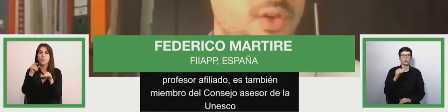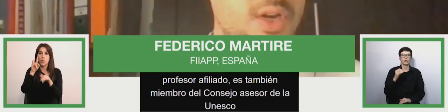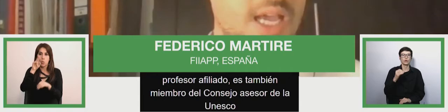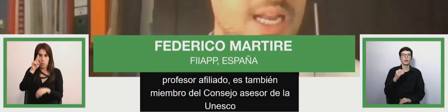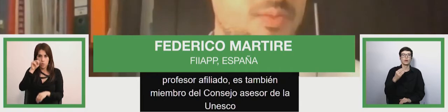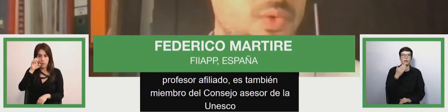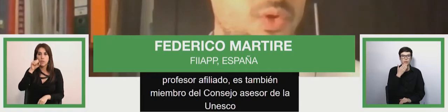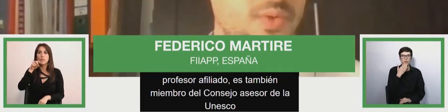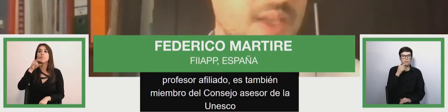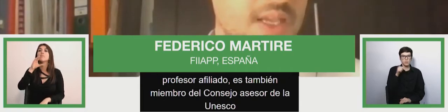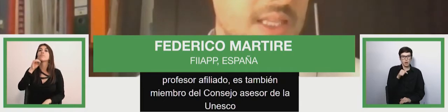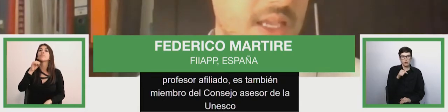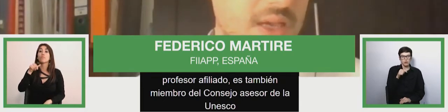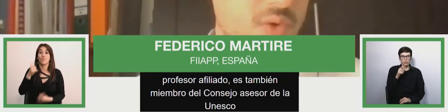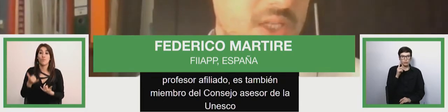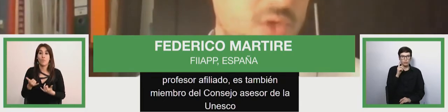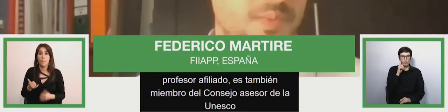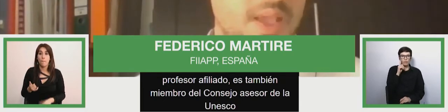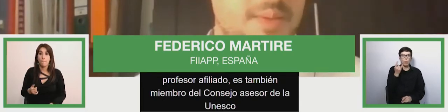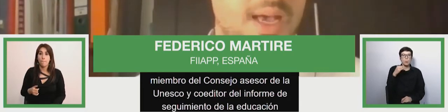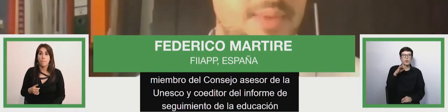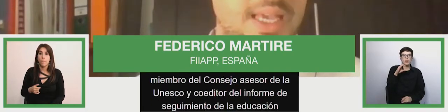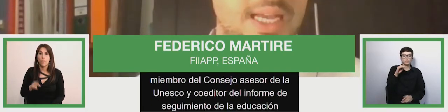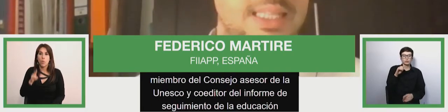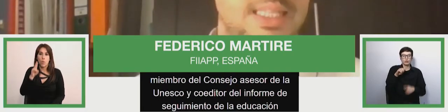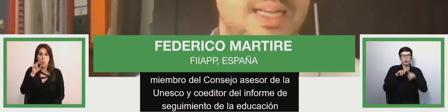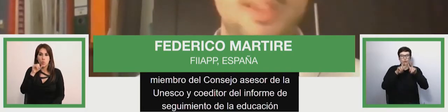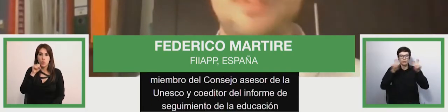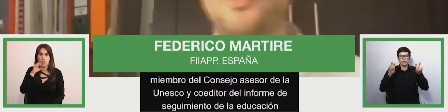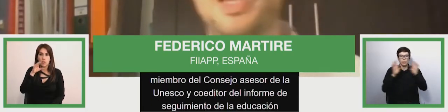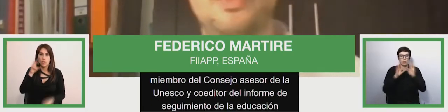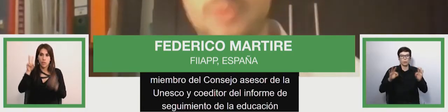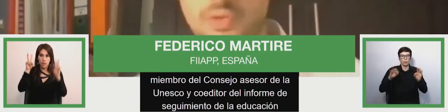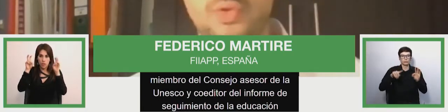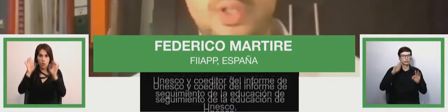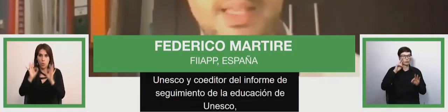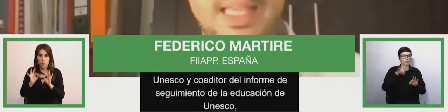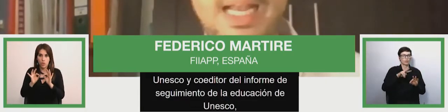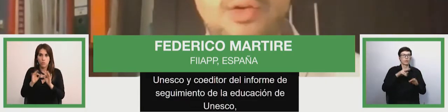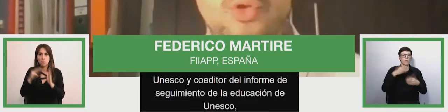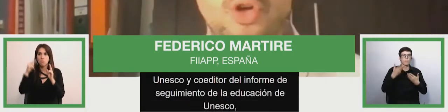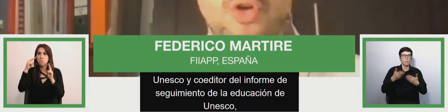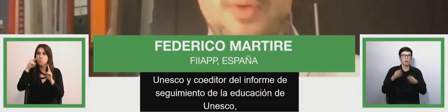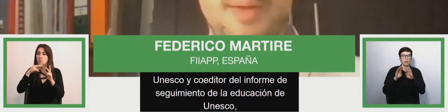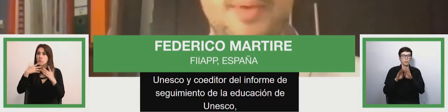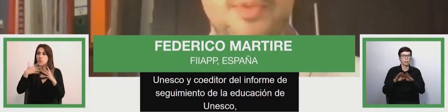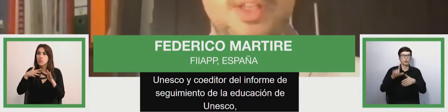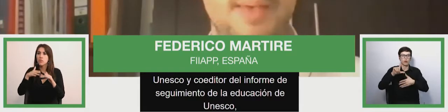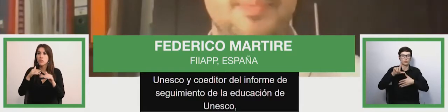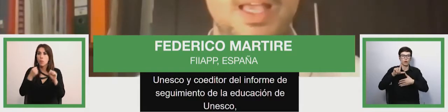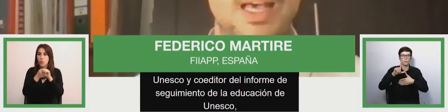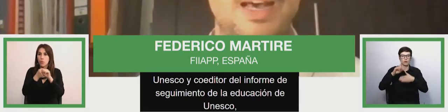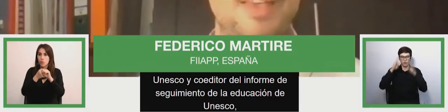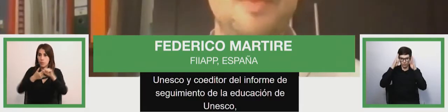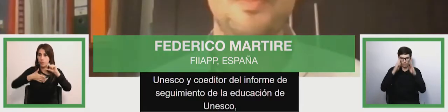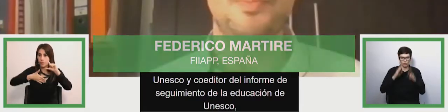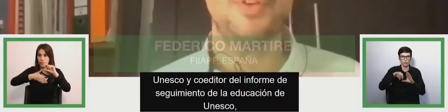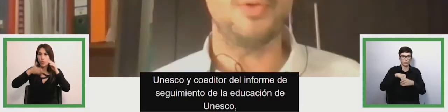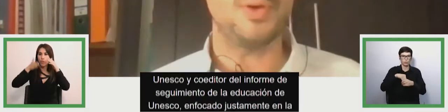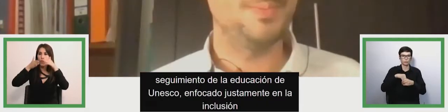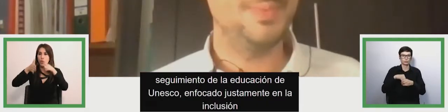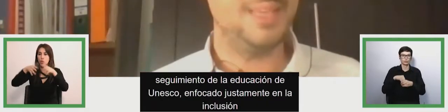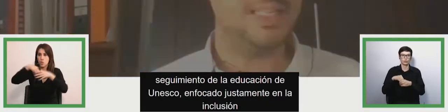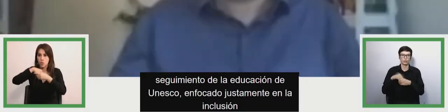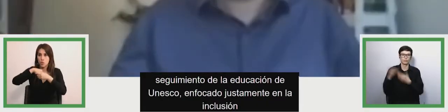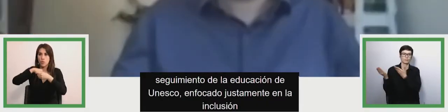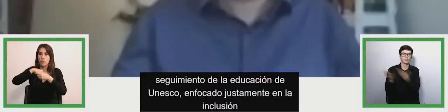educación en el mundo de UNESCO para América Latina, enfocado justamente en la inclusión, como acabamos de ver. Javier, por